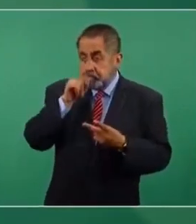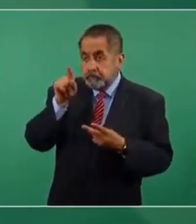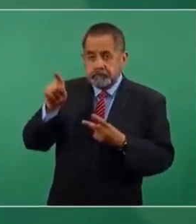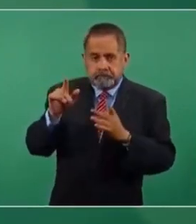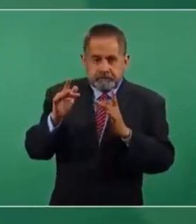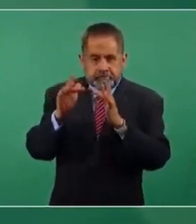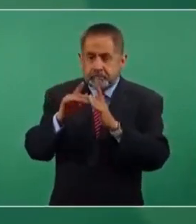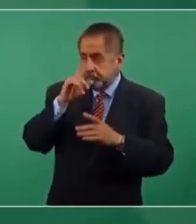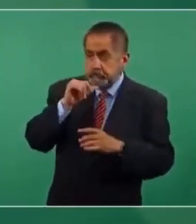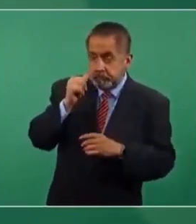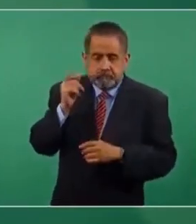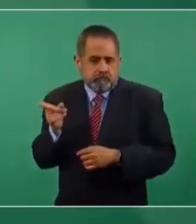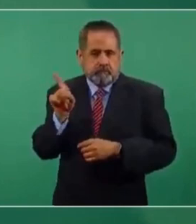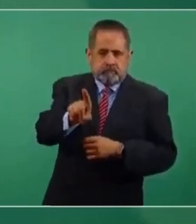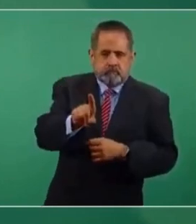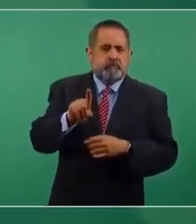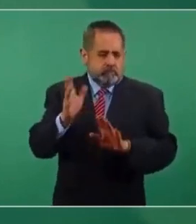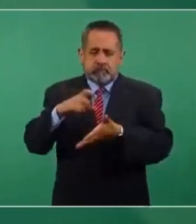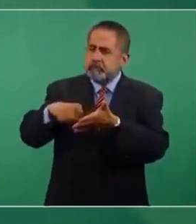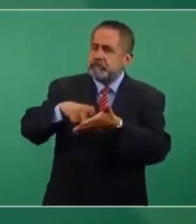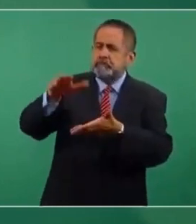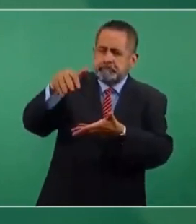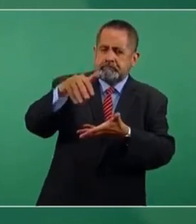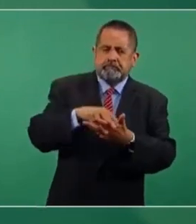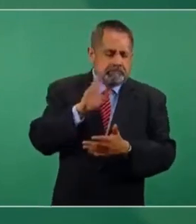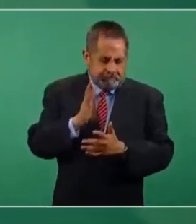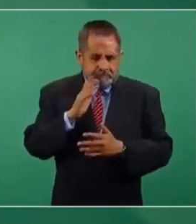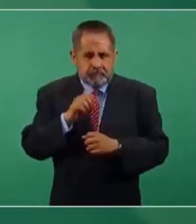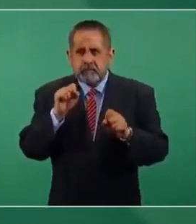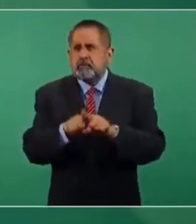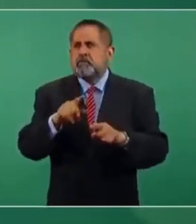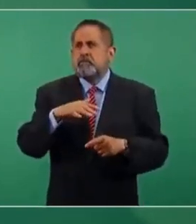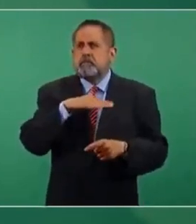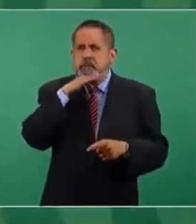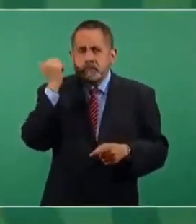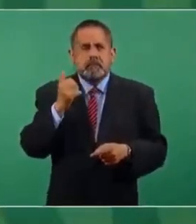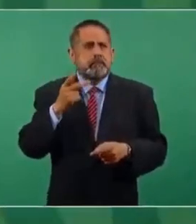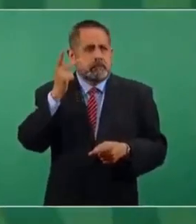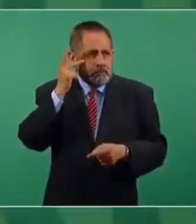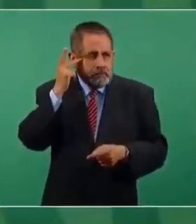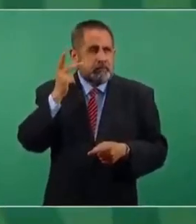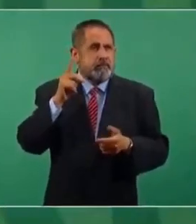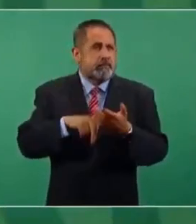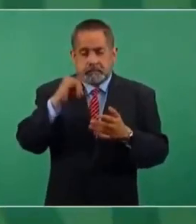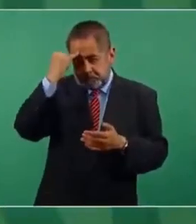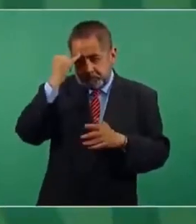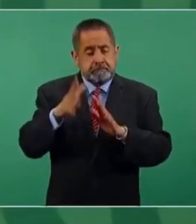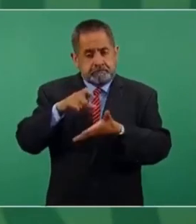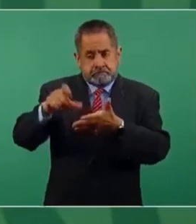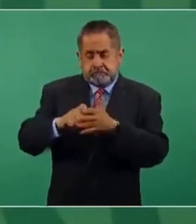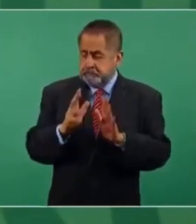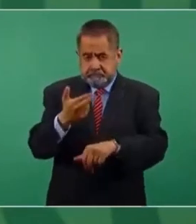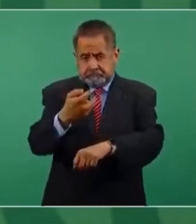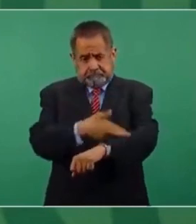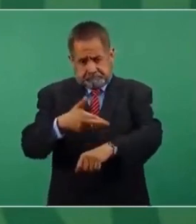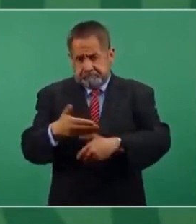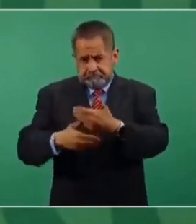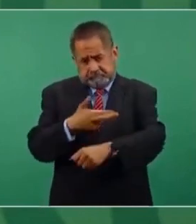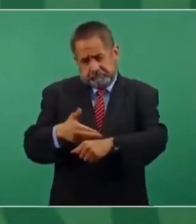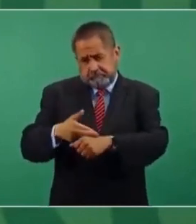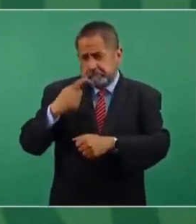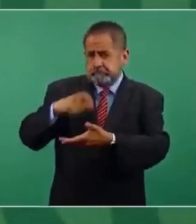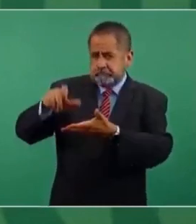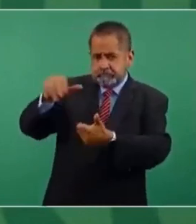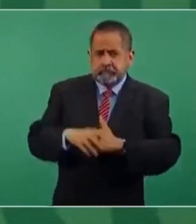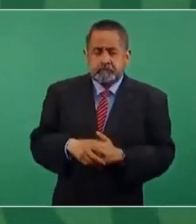mediante este mecanismo ya se están adquiriendo en Alemania, en Corea y en la India. Estamos en eso. No,